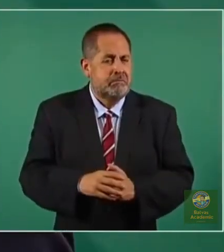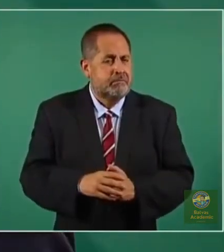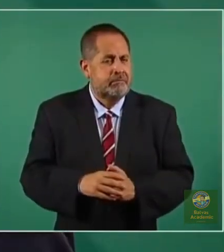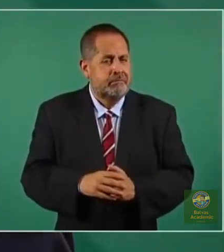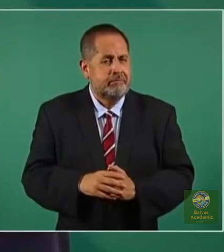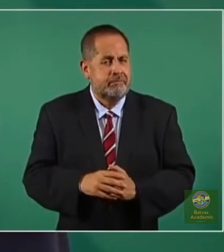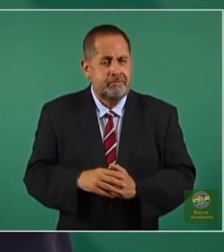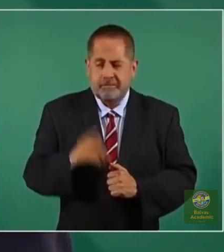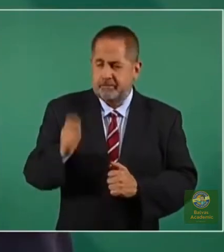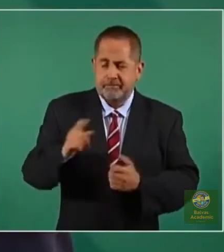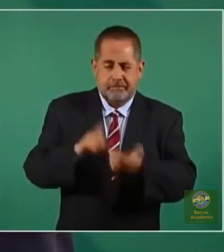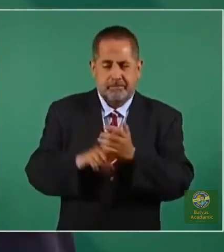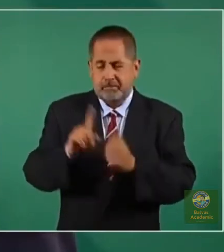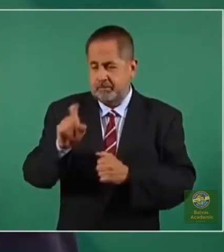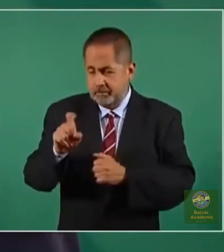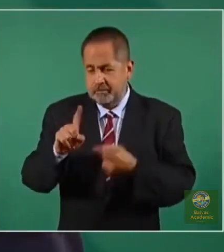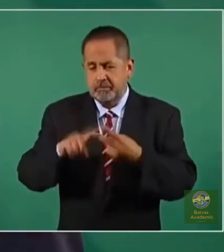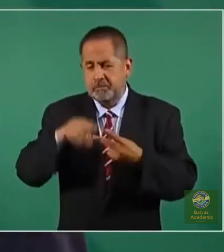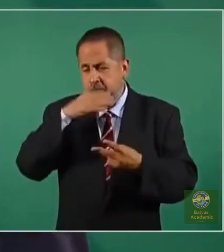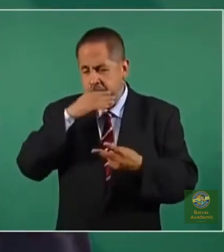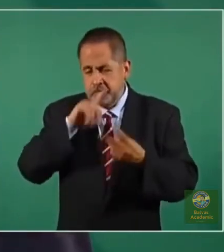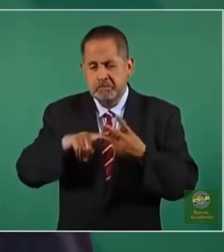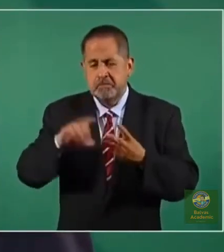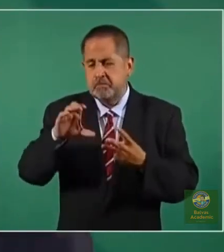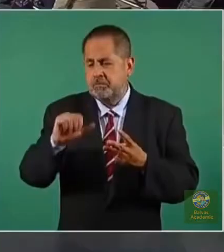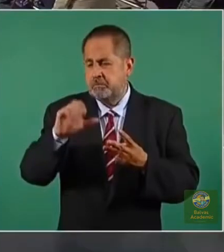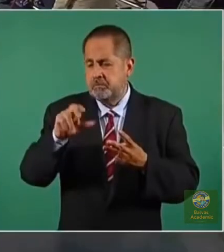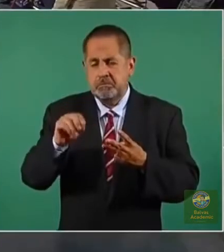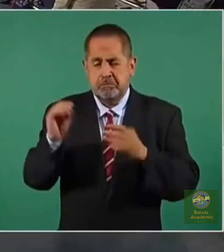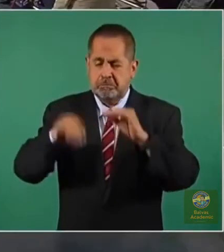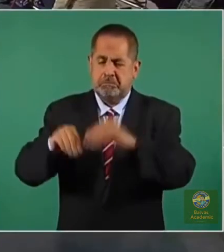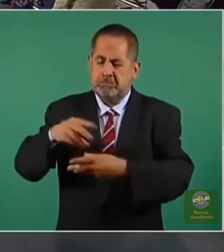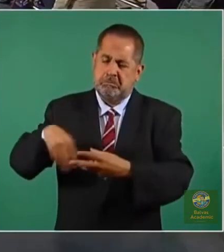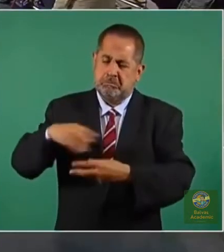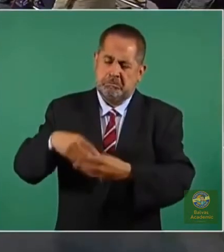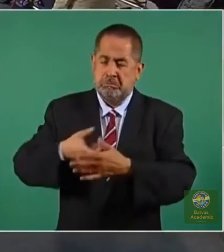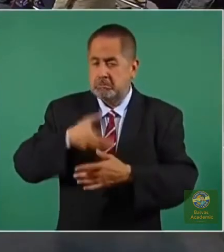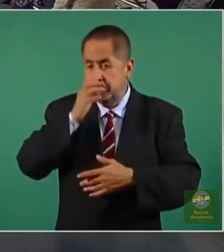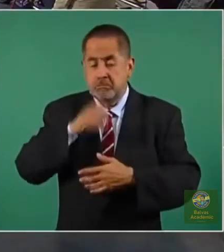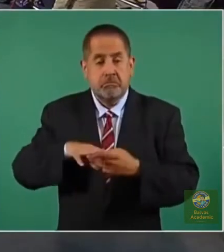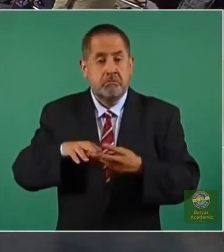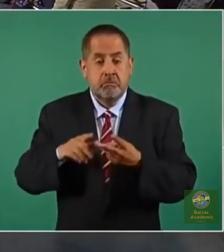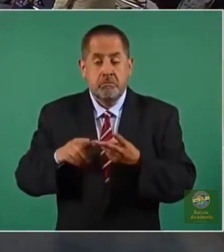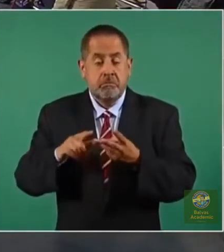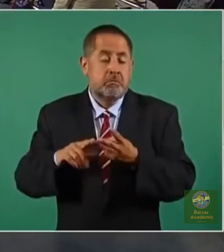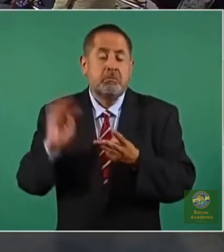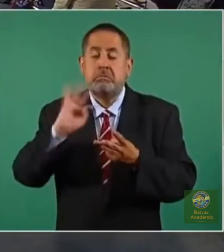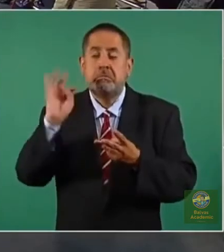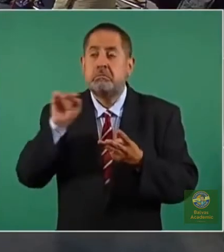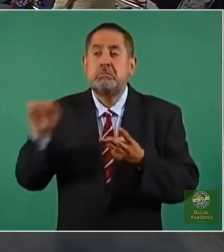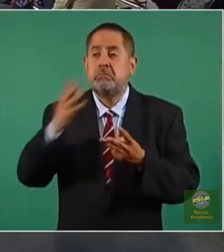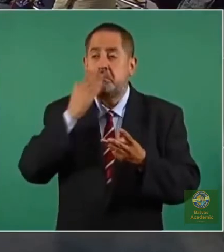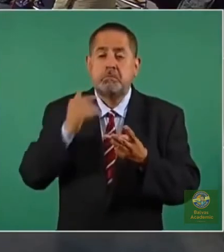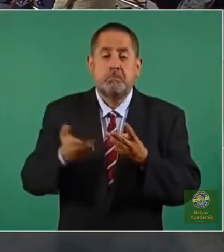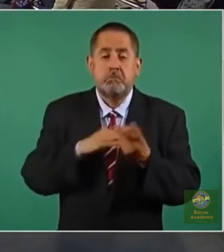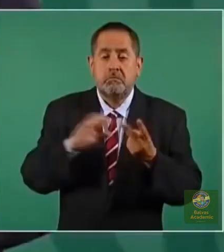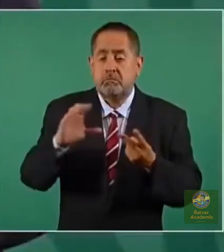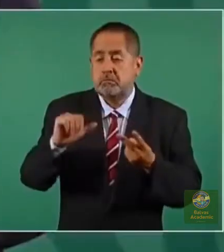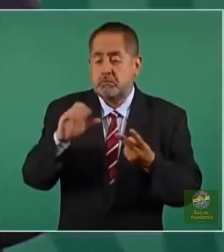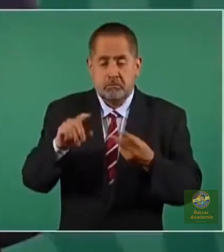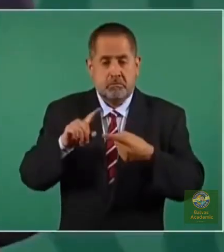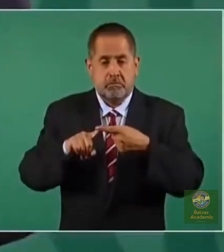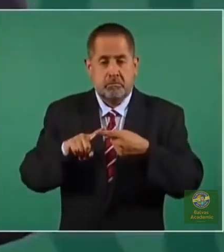Y es agua, maíz y cacao. Y donde no hay cacao, es